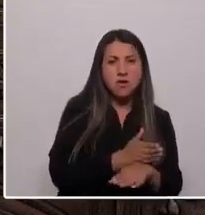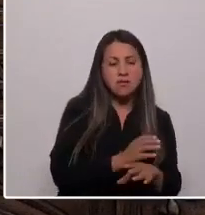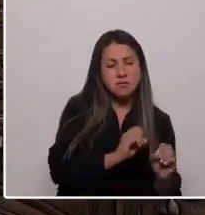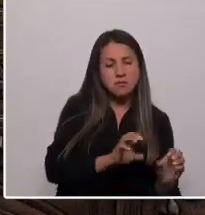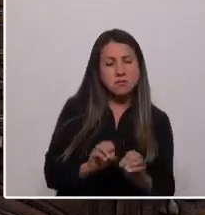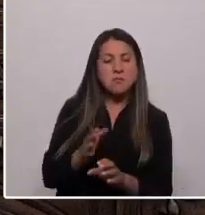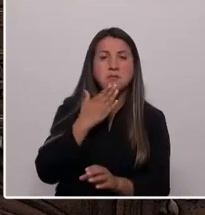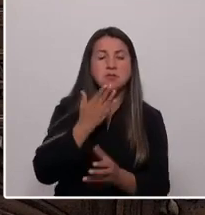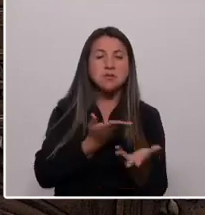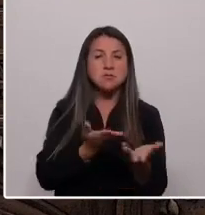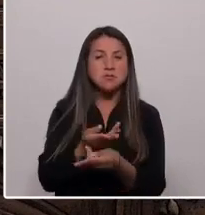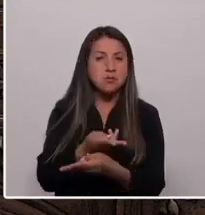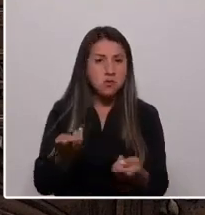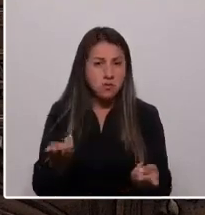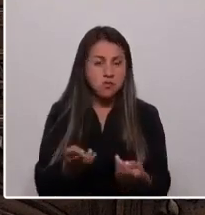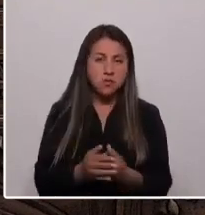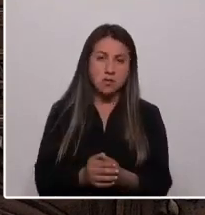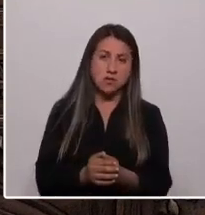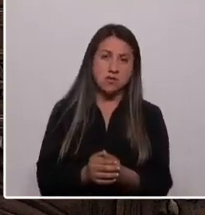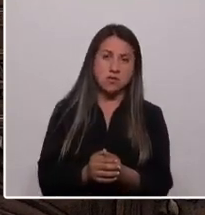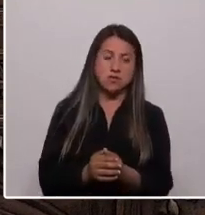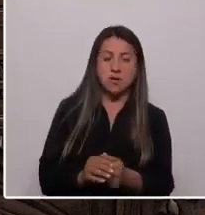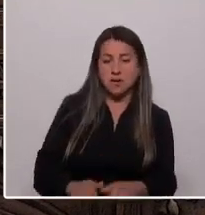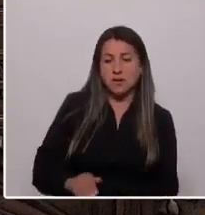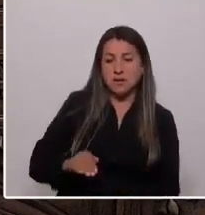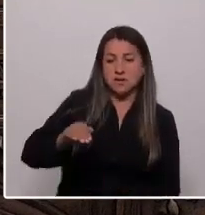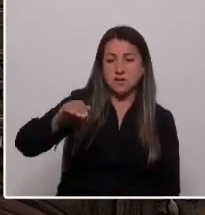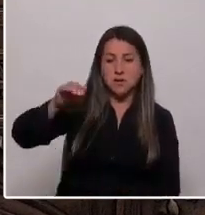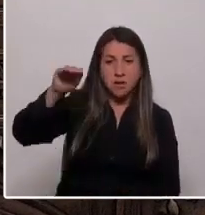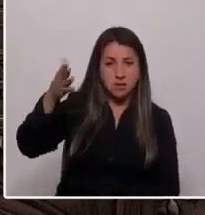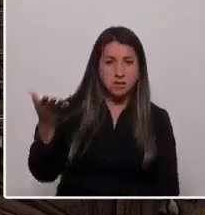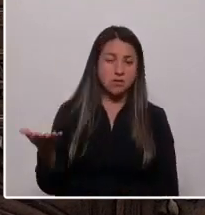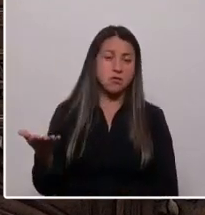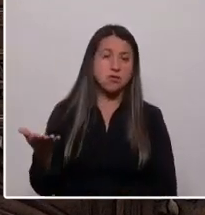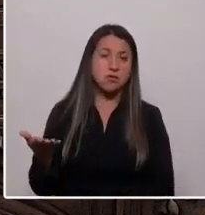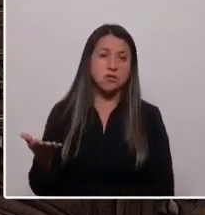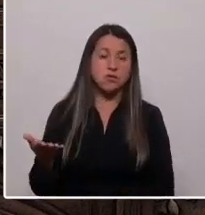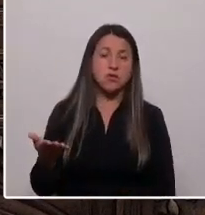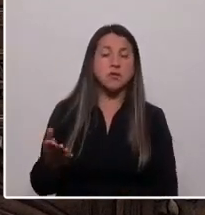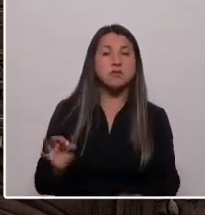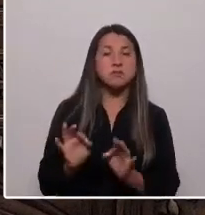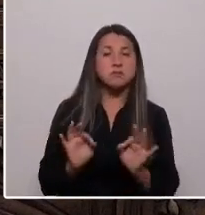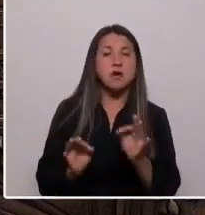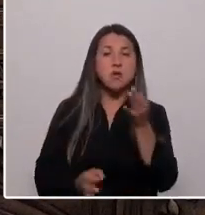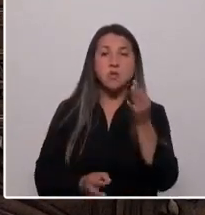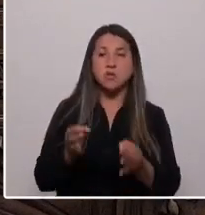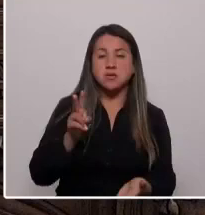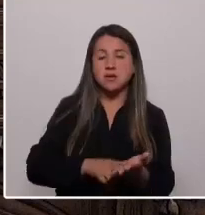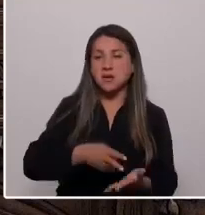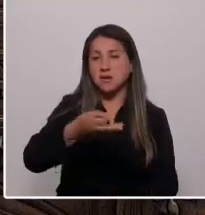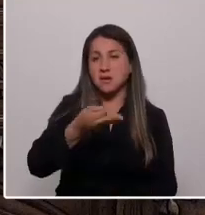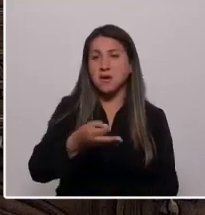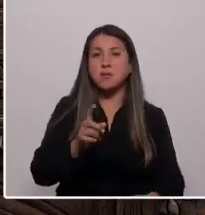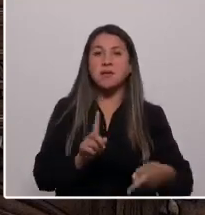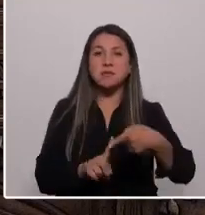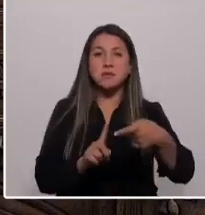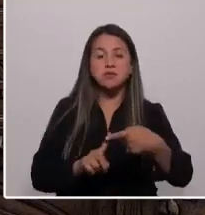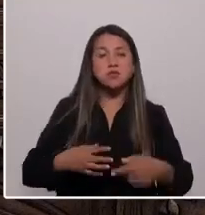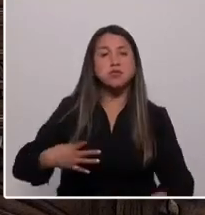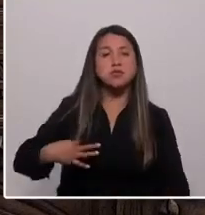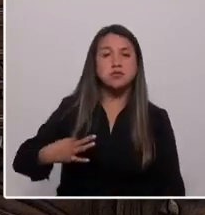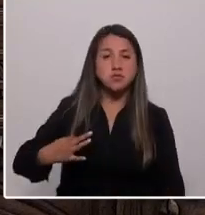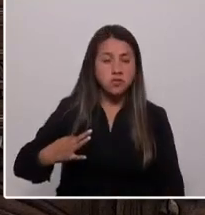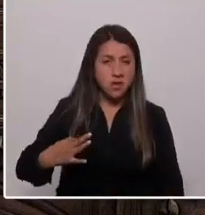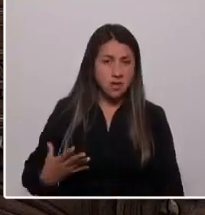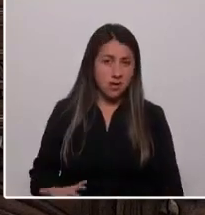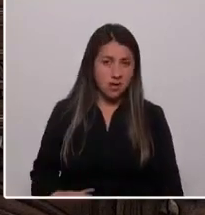públicos, el crecimiento adecuado, la justicia real, la participación ciudadana, con